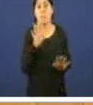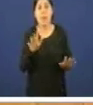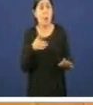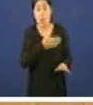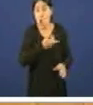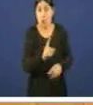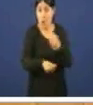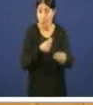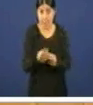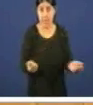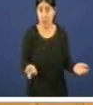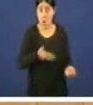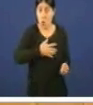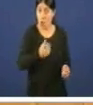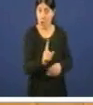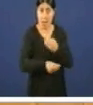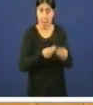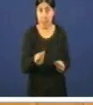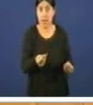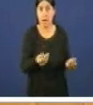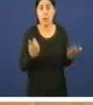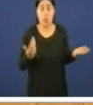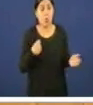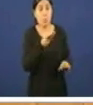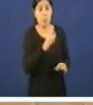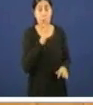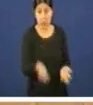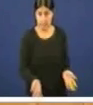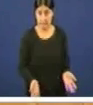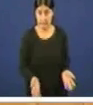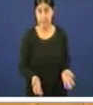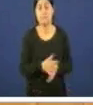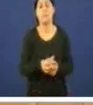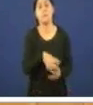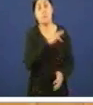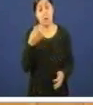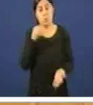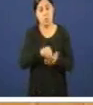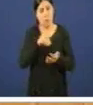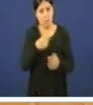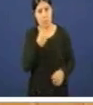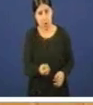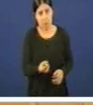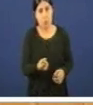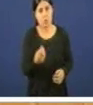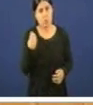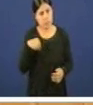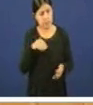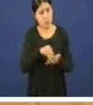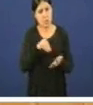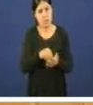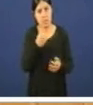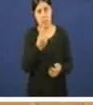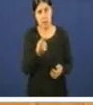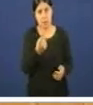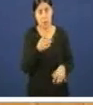empregar non as quere empregar e por algo será e temo lo dito moitas veces temo lo dito moitas veces